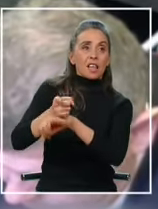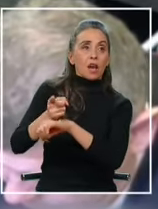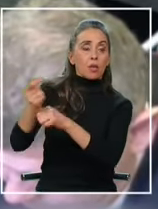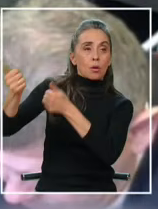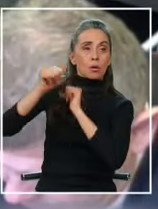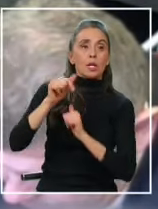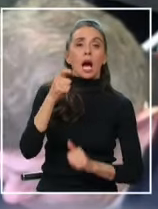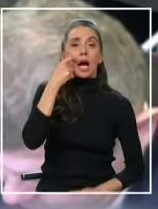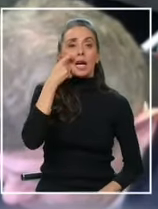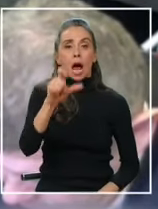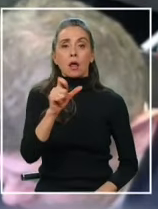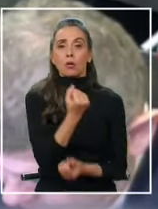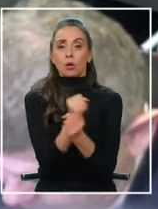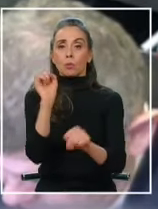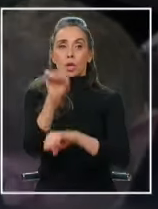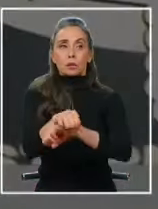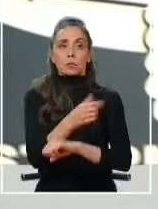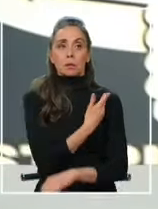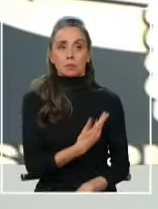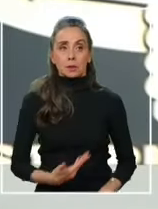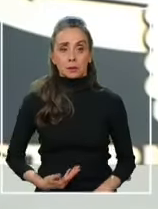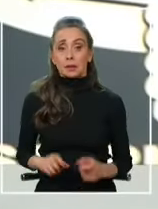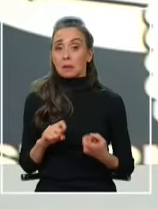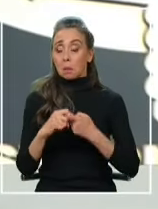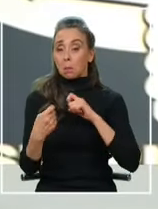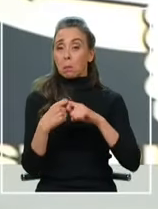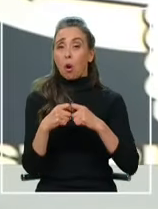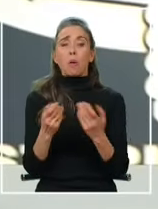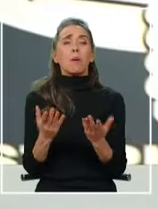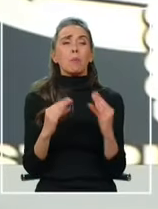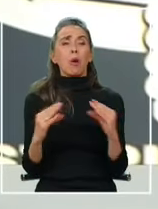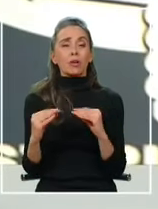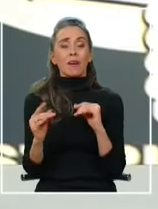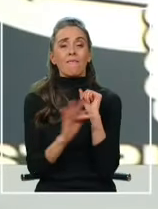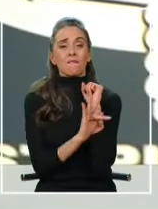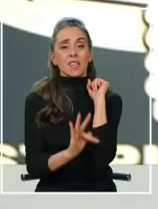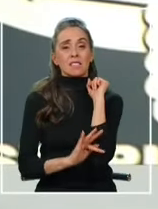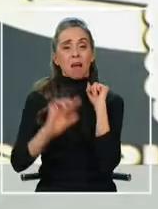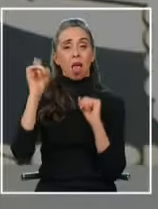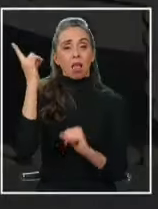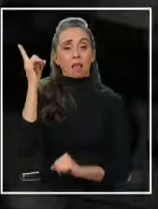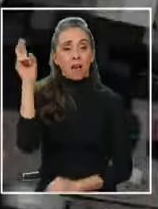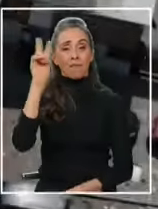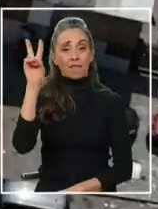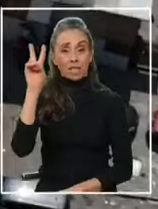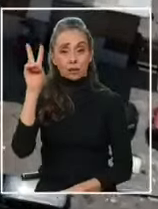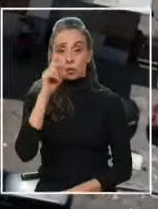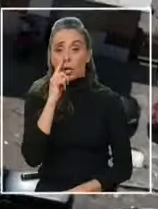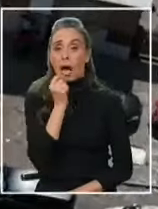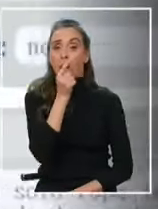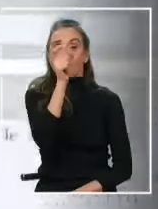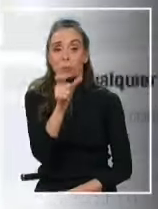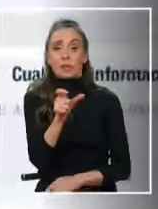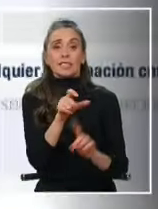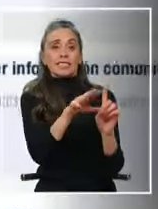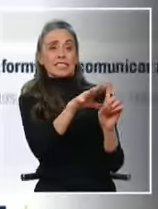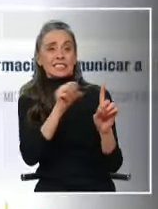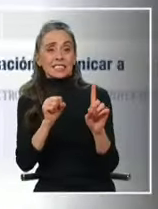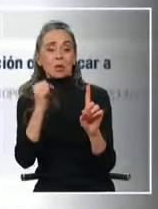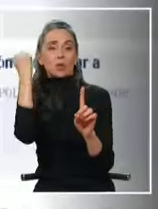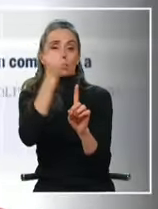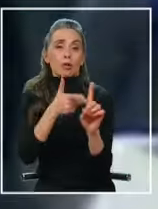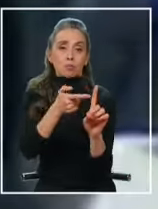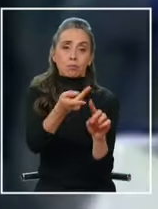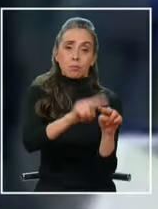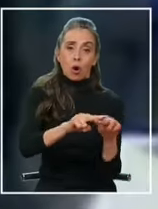polémica se originó cuando el fiscal general de Venezuela acusó que en el secuestro y asesinato de